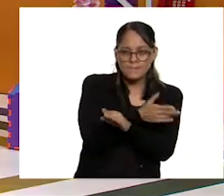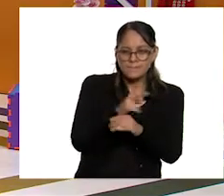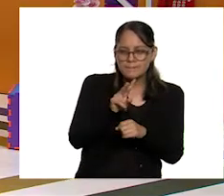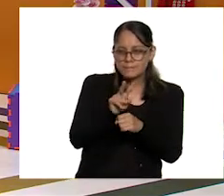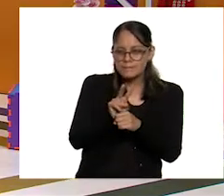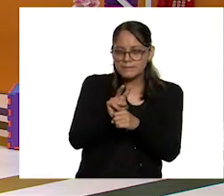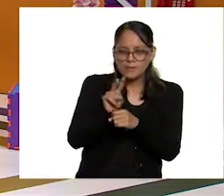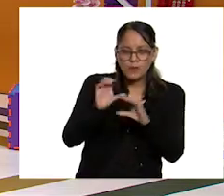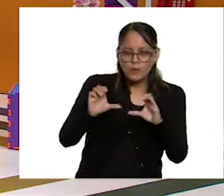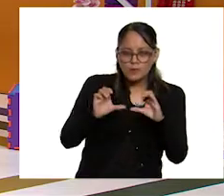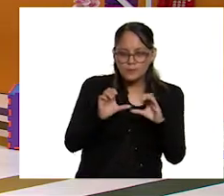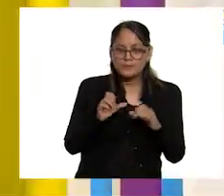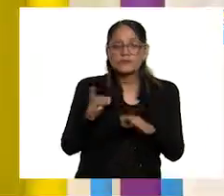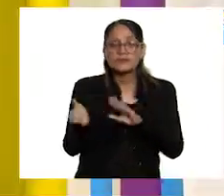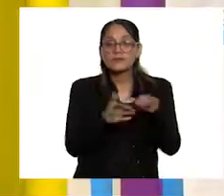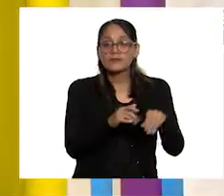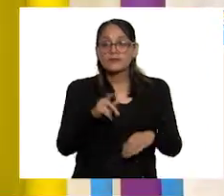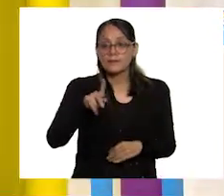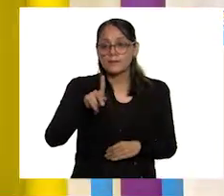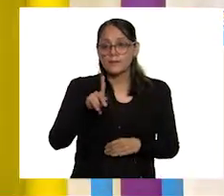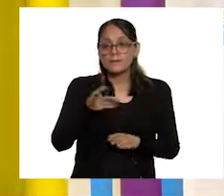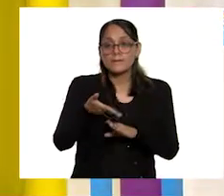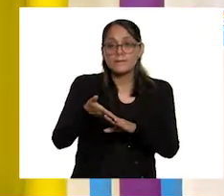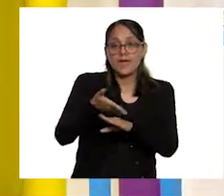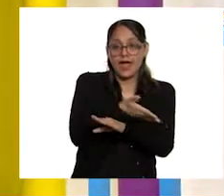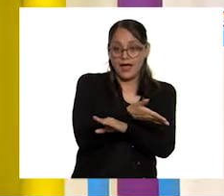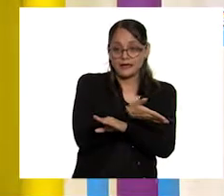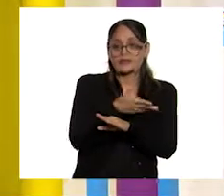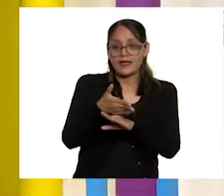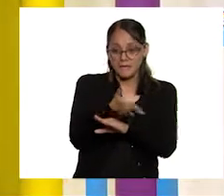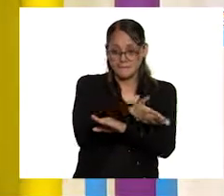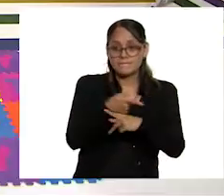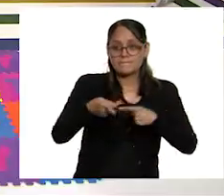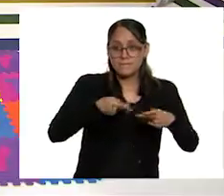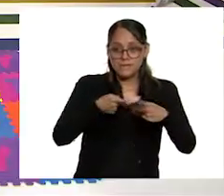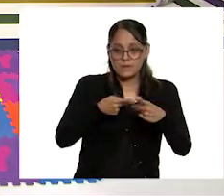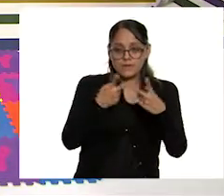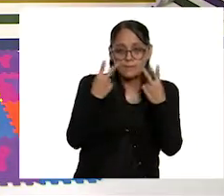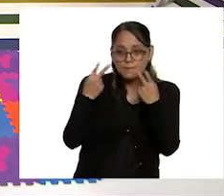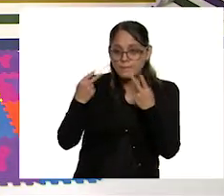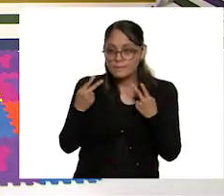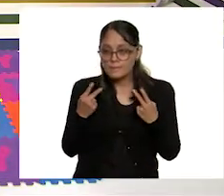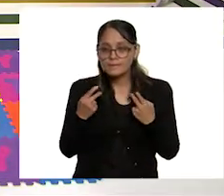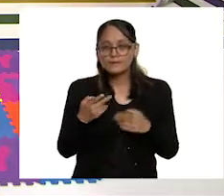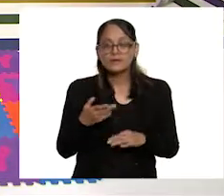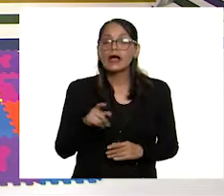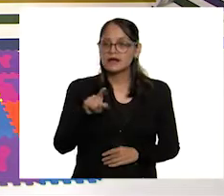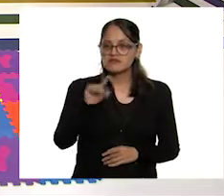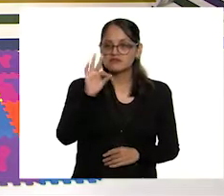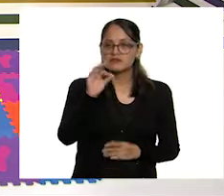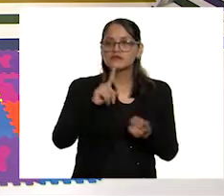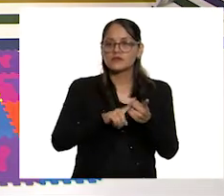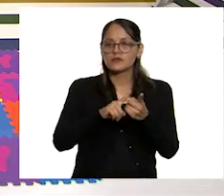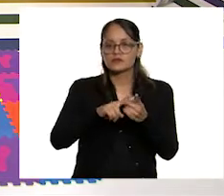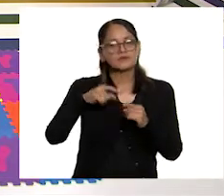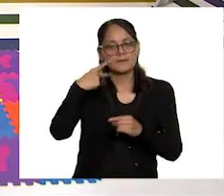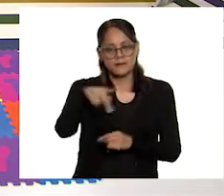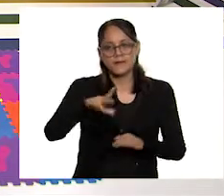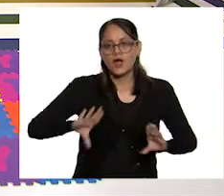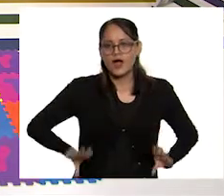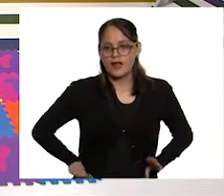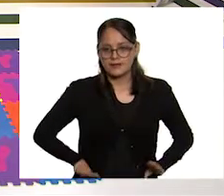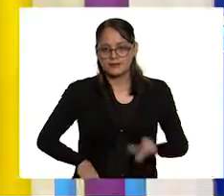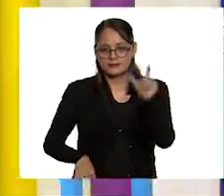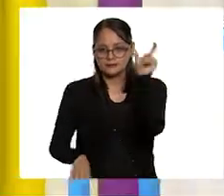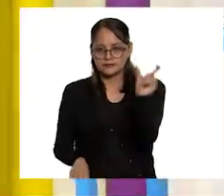Precabidos. Es la siguiente. Precabidos. También. Ya saben en dónde colocarla. Muy bien. Características